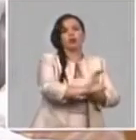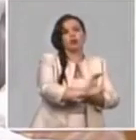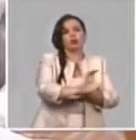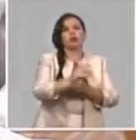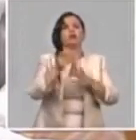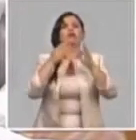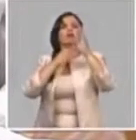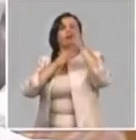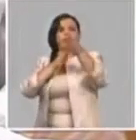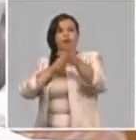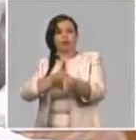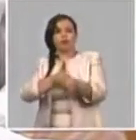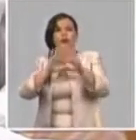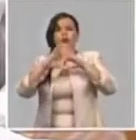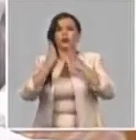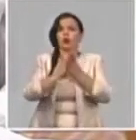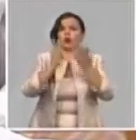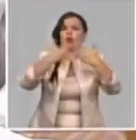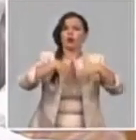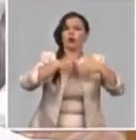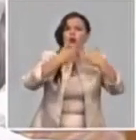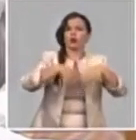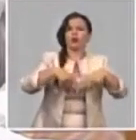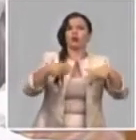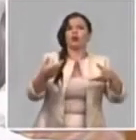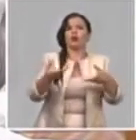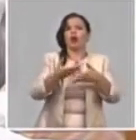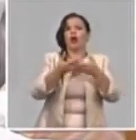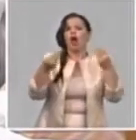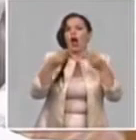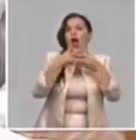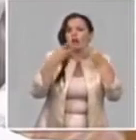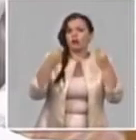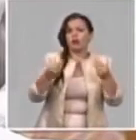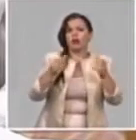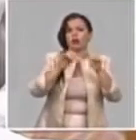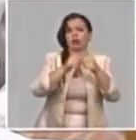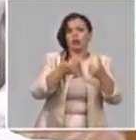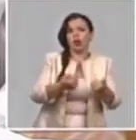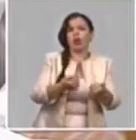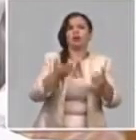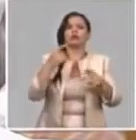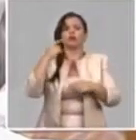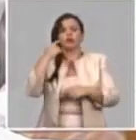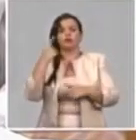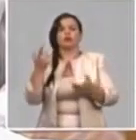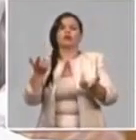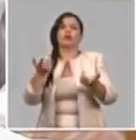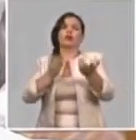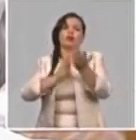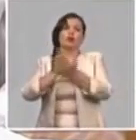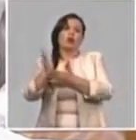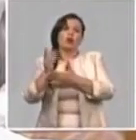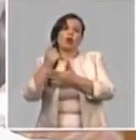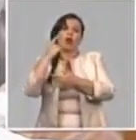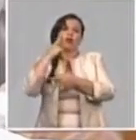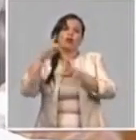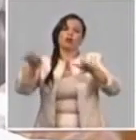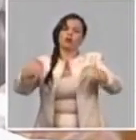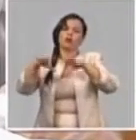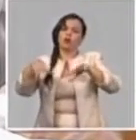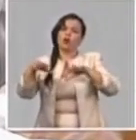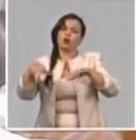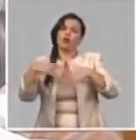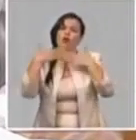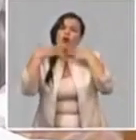favorablemente la producción de harina de trigo durante el mes de abril, se pronostica que se mantenga en una situación favorable en el mes de mayo y con ello la producción de